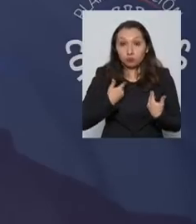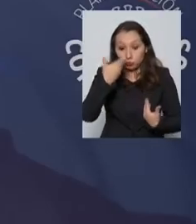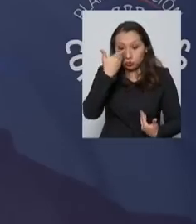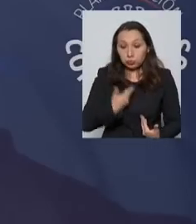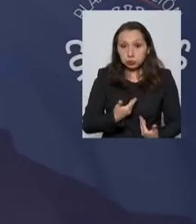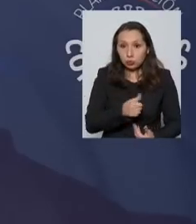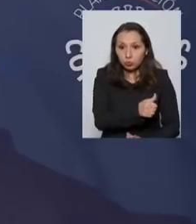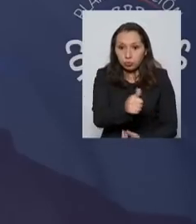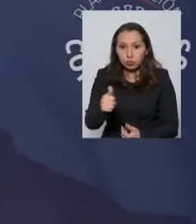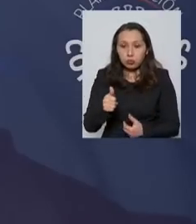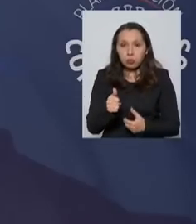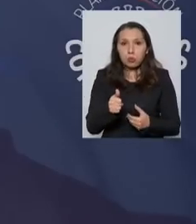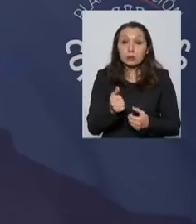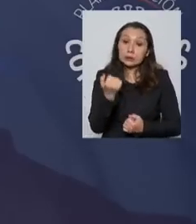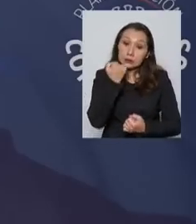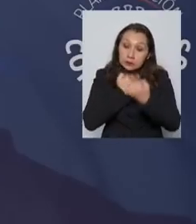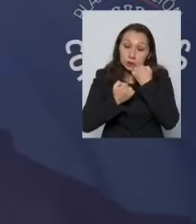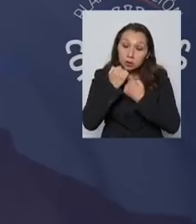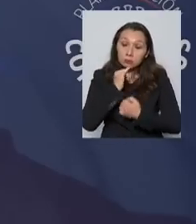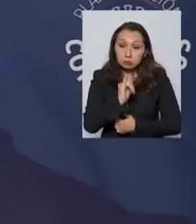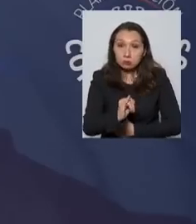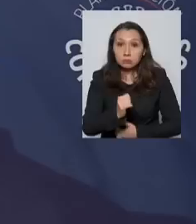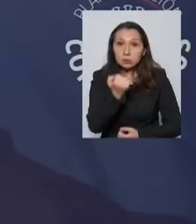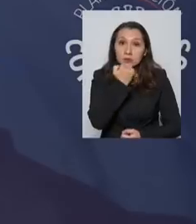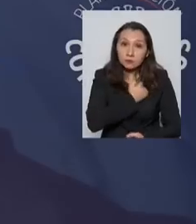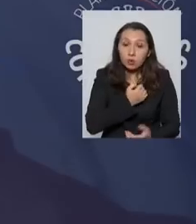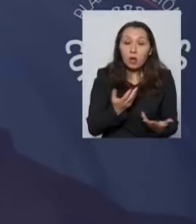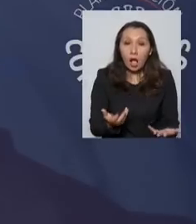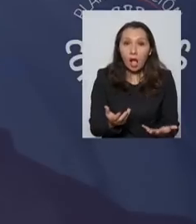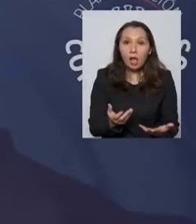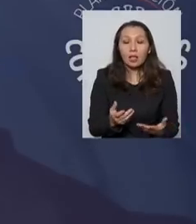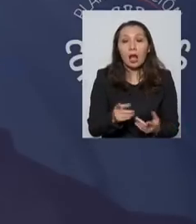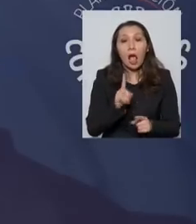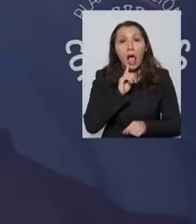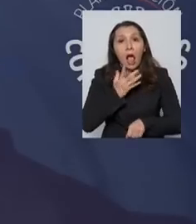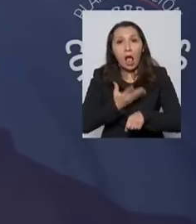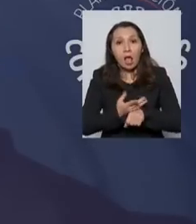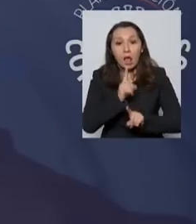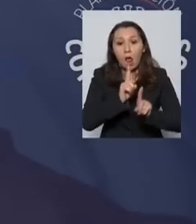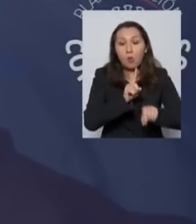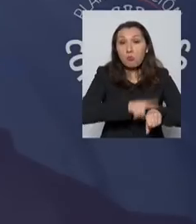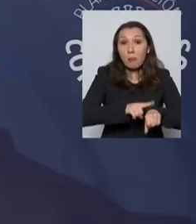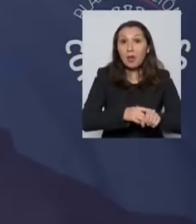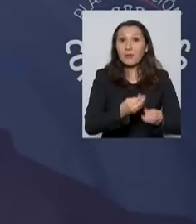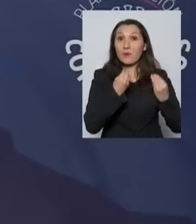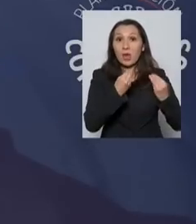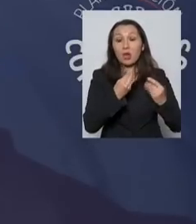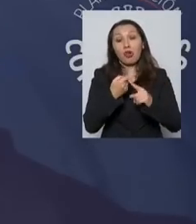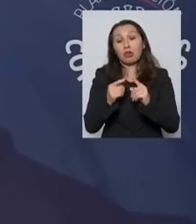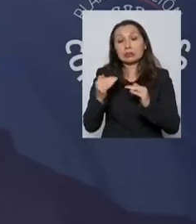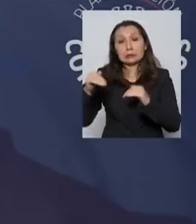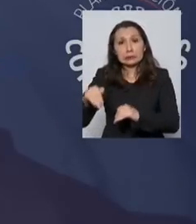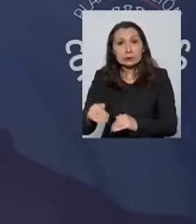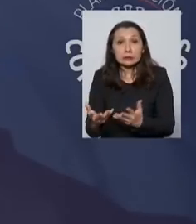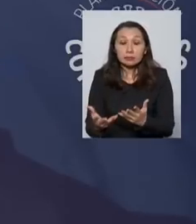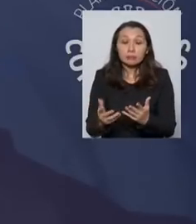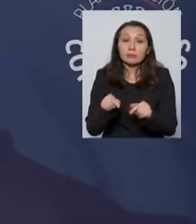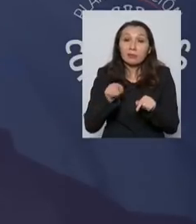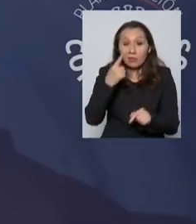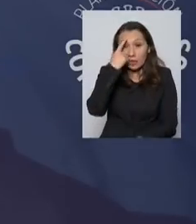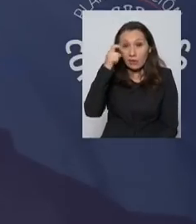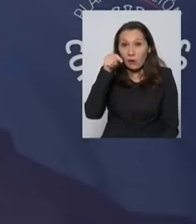todos cometemos errores y tenemos momentos virtuosos, pero creo que aquí